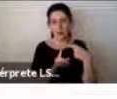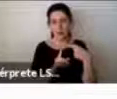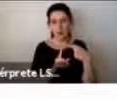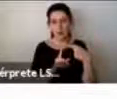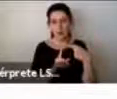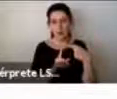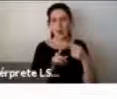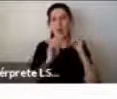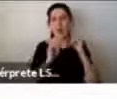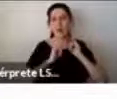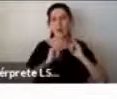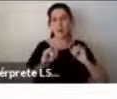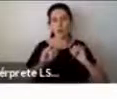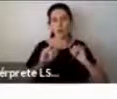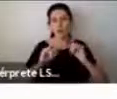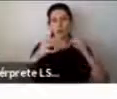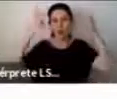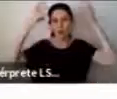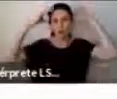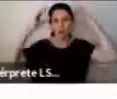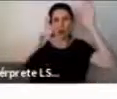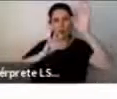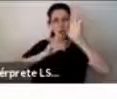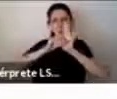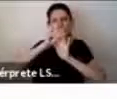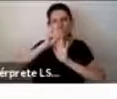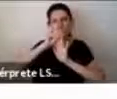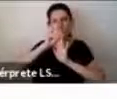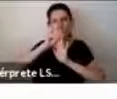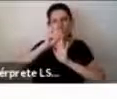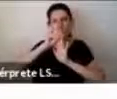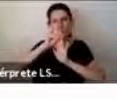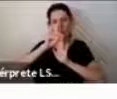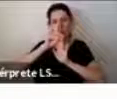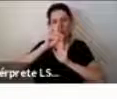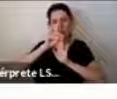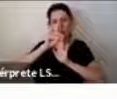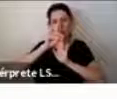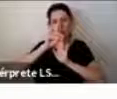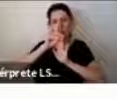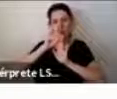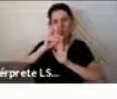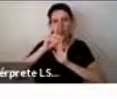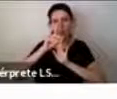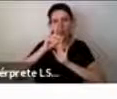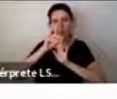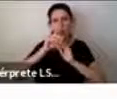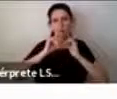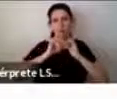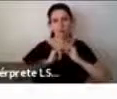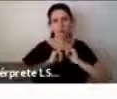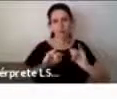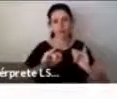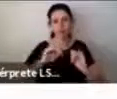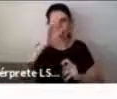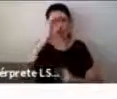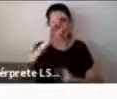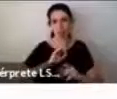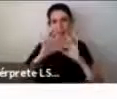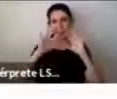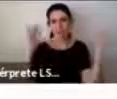conversar acerca del rol que tiene el contexto en la estimulación y en el desarrollo neuronal